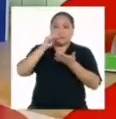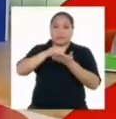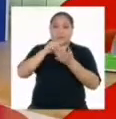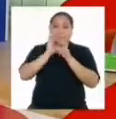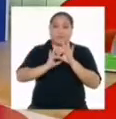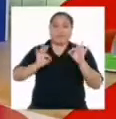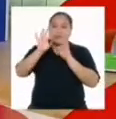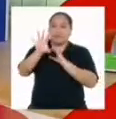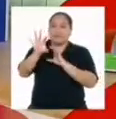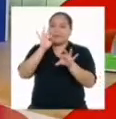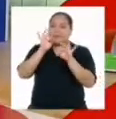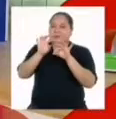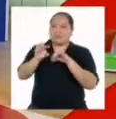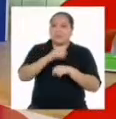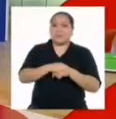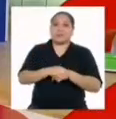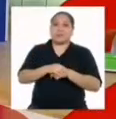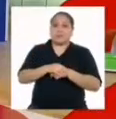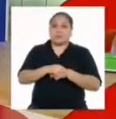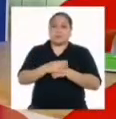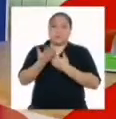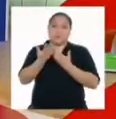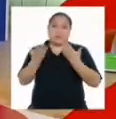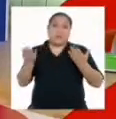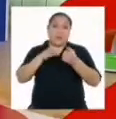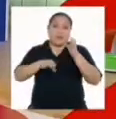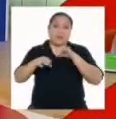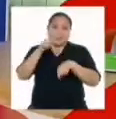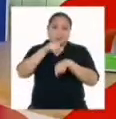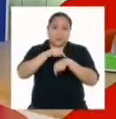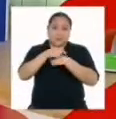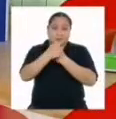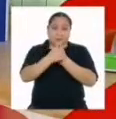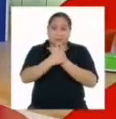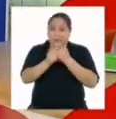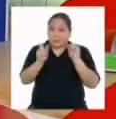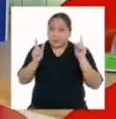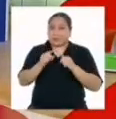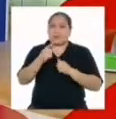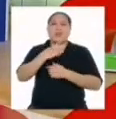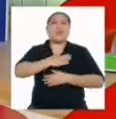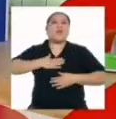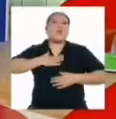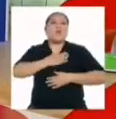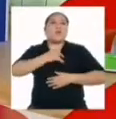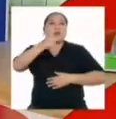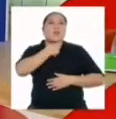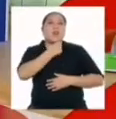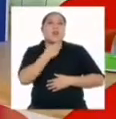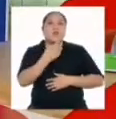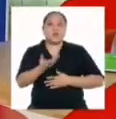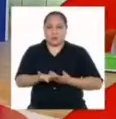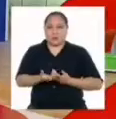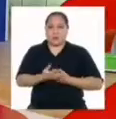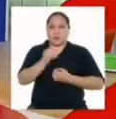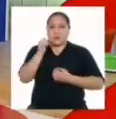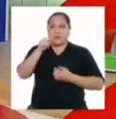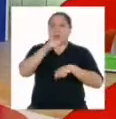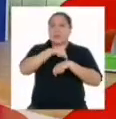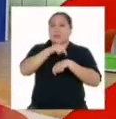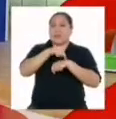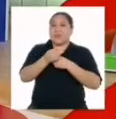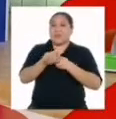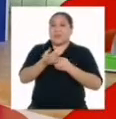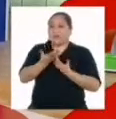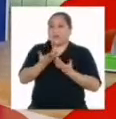importante al elegir un pasatiempos es que les guste a ustedes, que lo disfruten, que sientan satisfacción en esas horas que le dedican, como